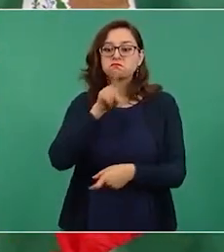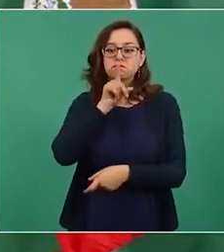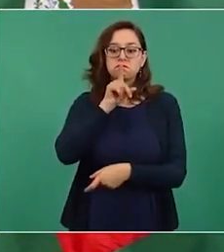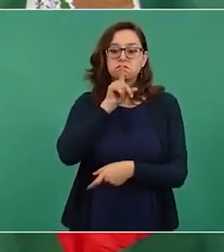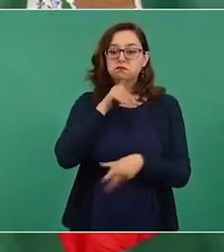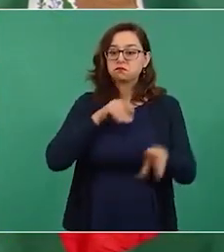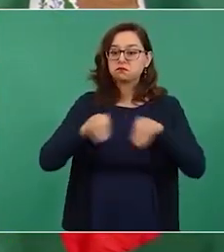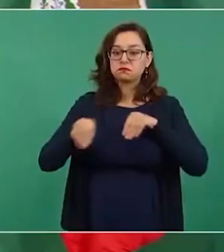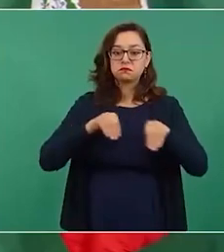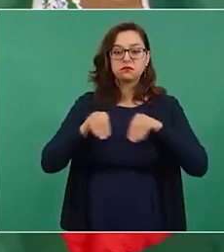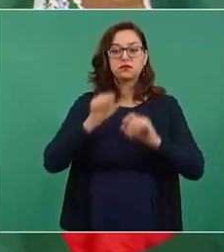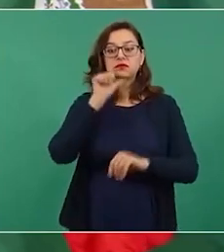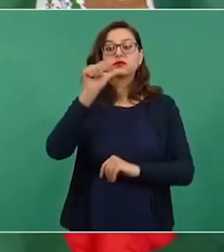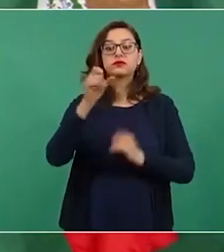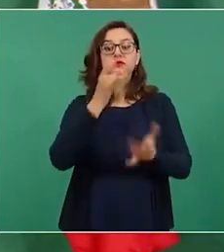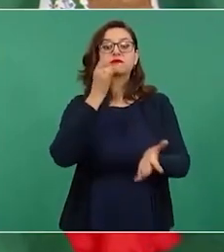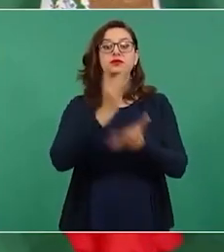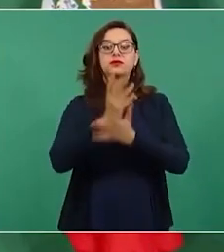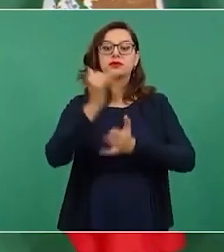a la especulación financiera.